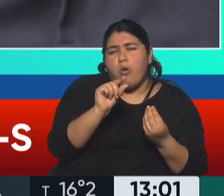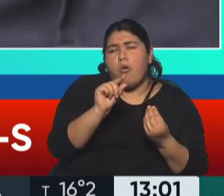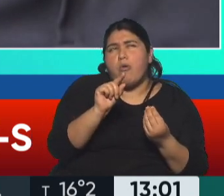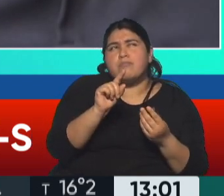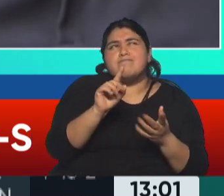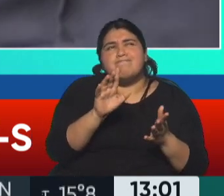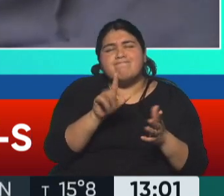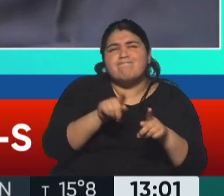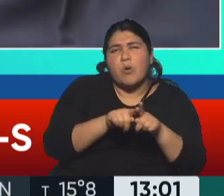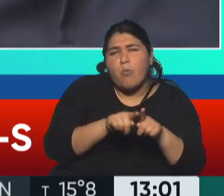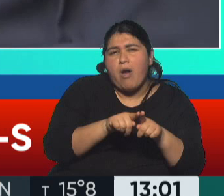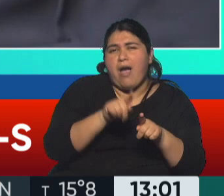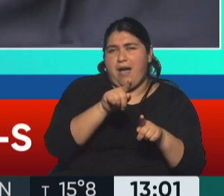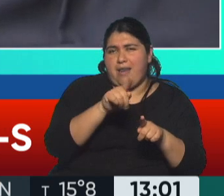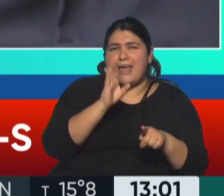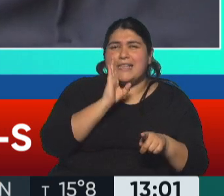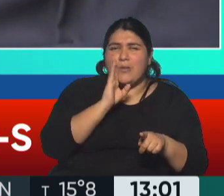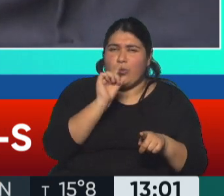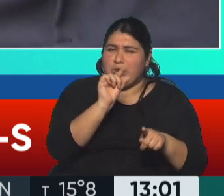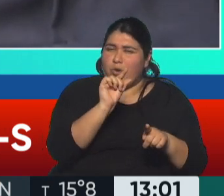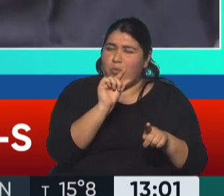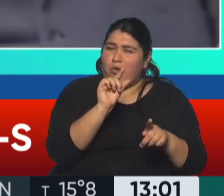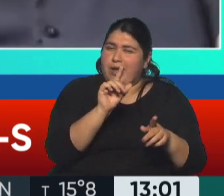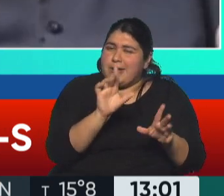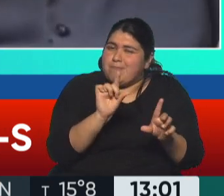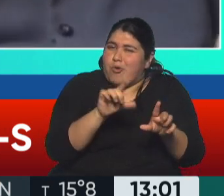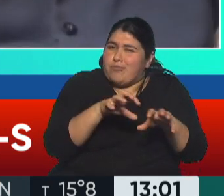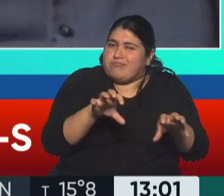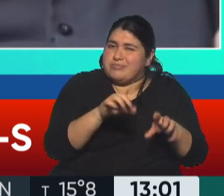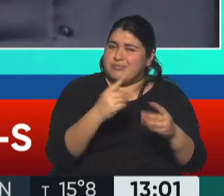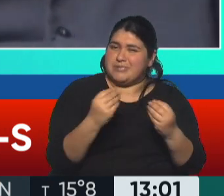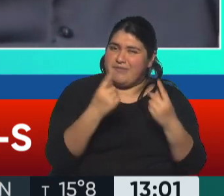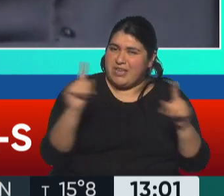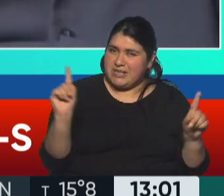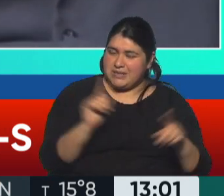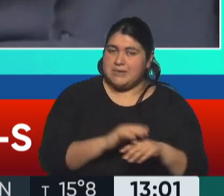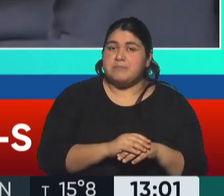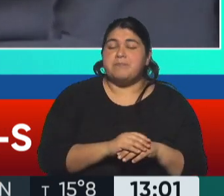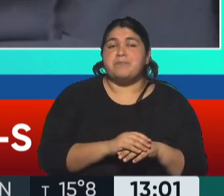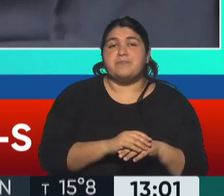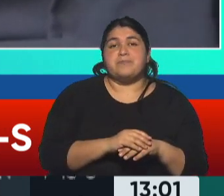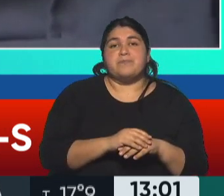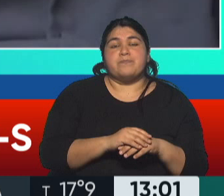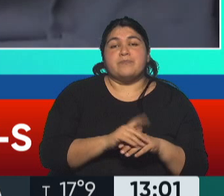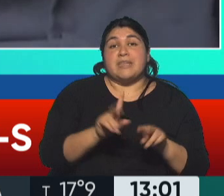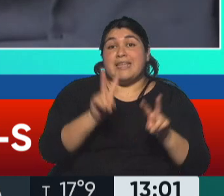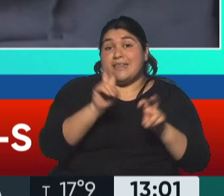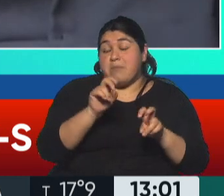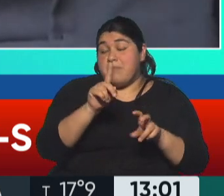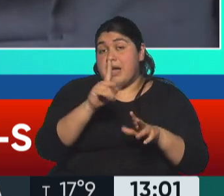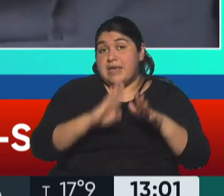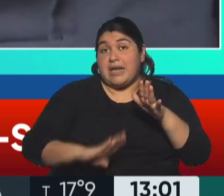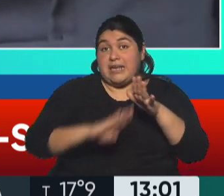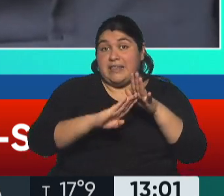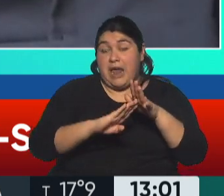hegemonía, ese liderazgo que tenía Estados Unidos. En mi opinión, en términos de liderazgo moral,